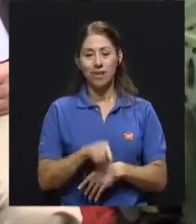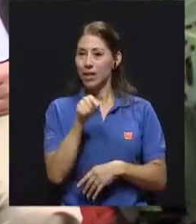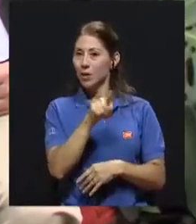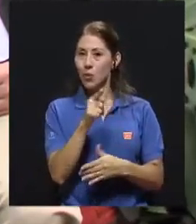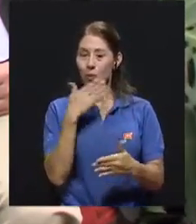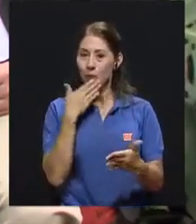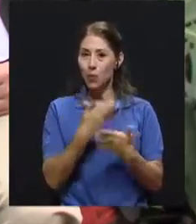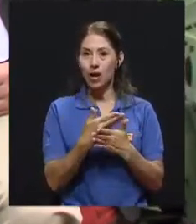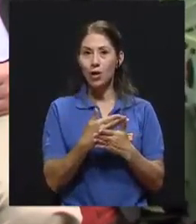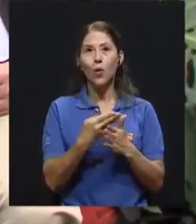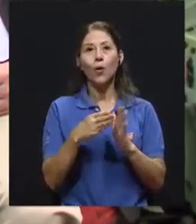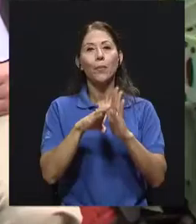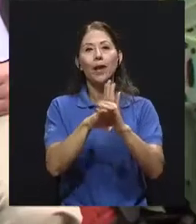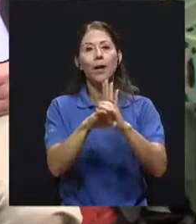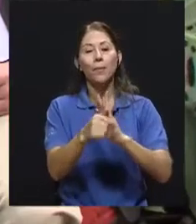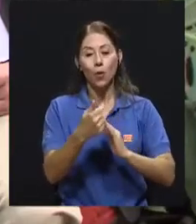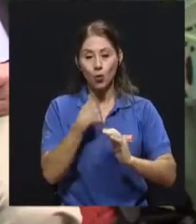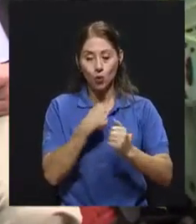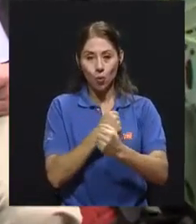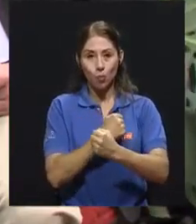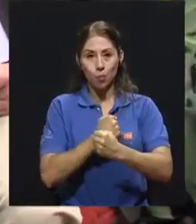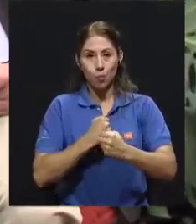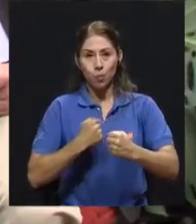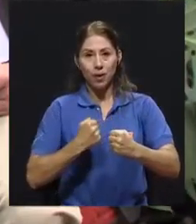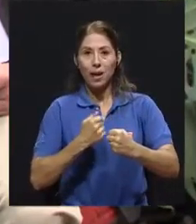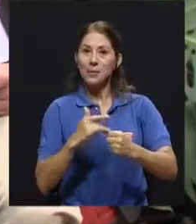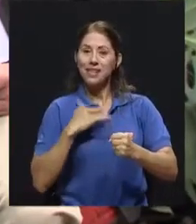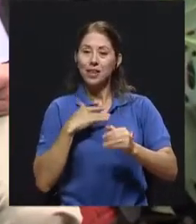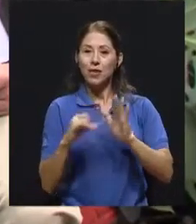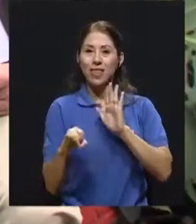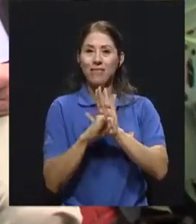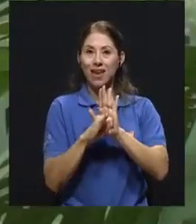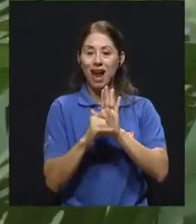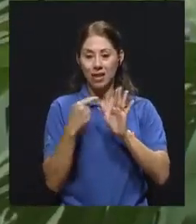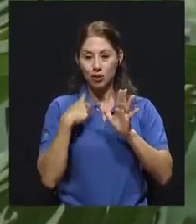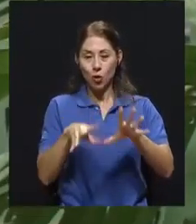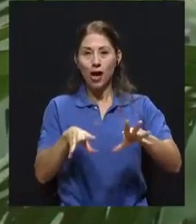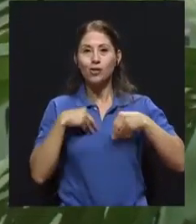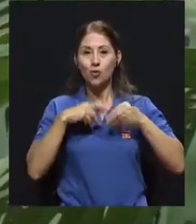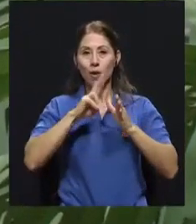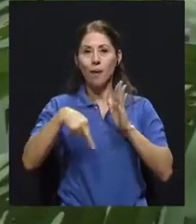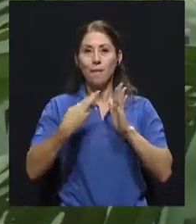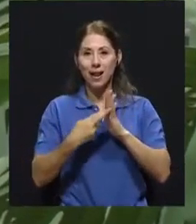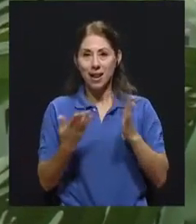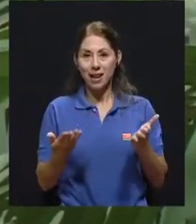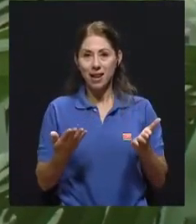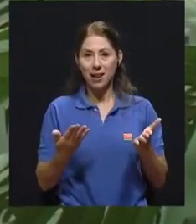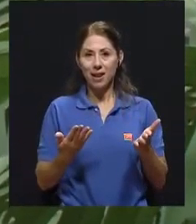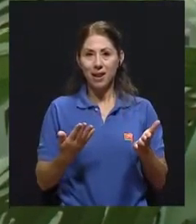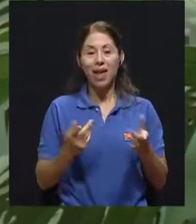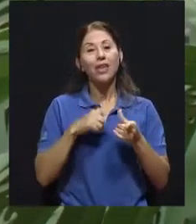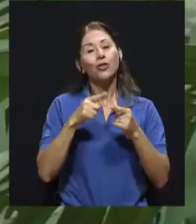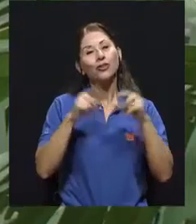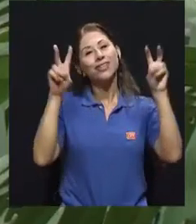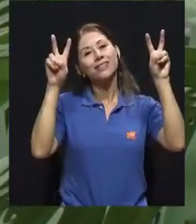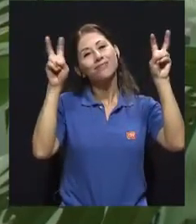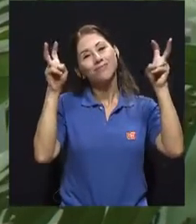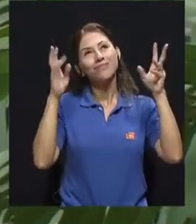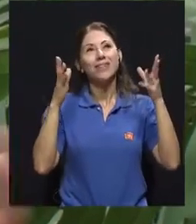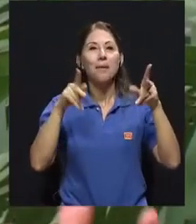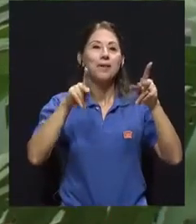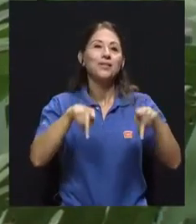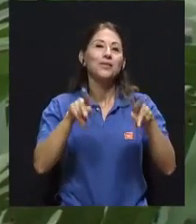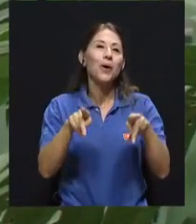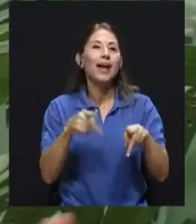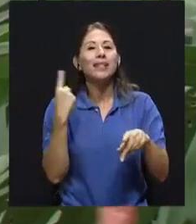¿quién dice, verdad?, identificarse con lo que le plantean. Entonces, yo asumo el papel y yo juego ese rol del pato de la fiesta, del que